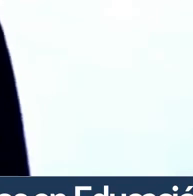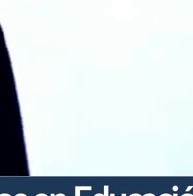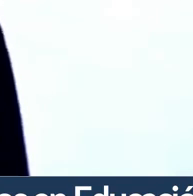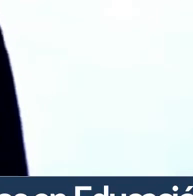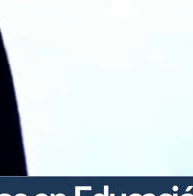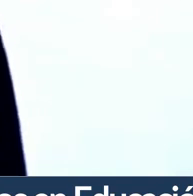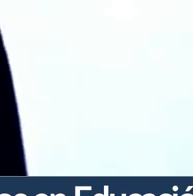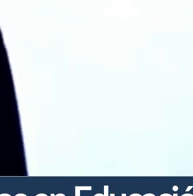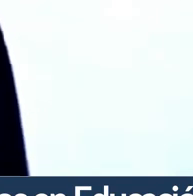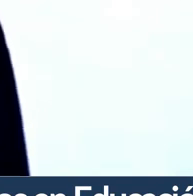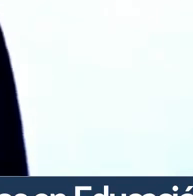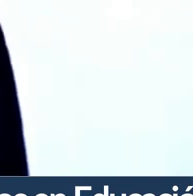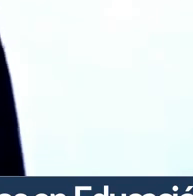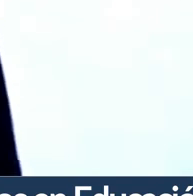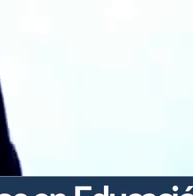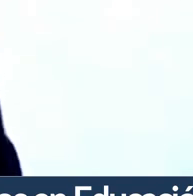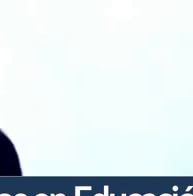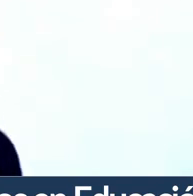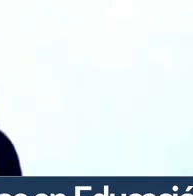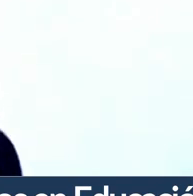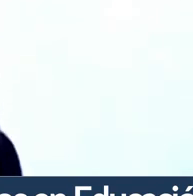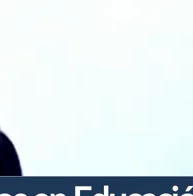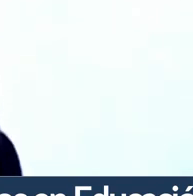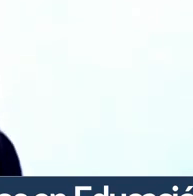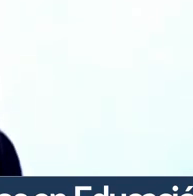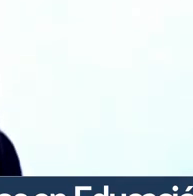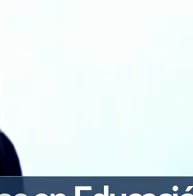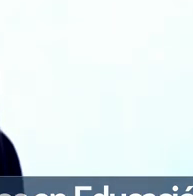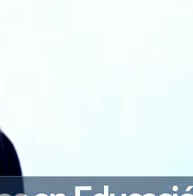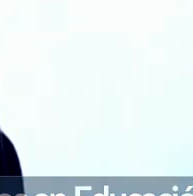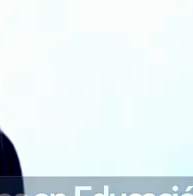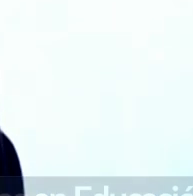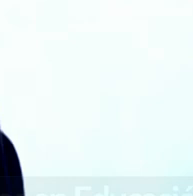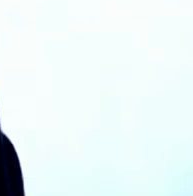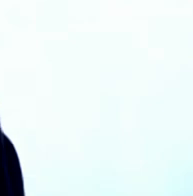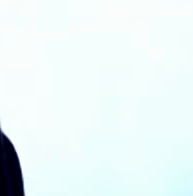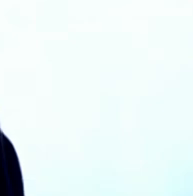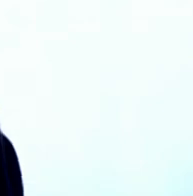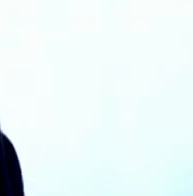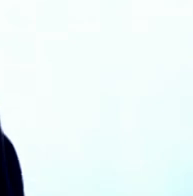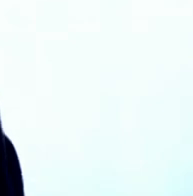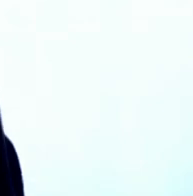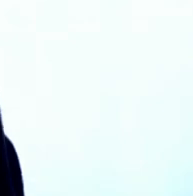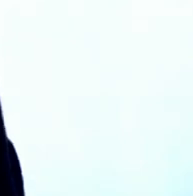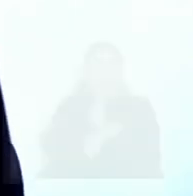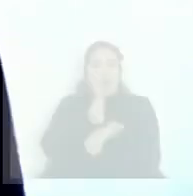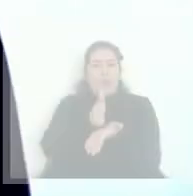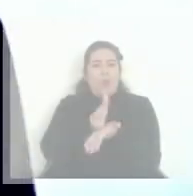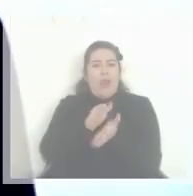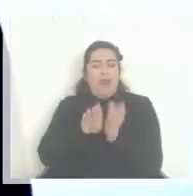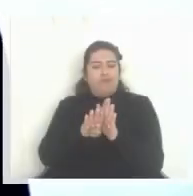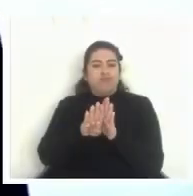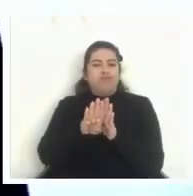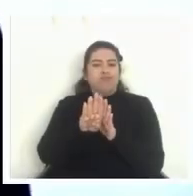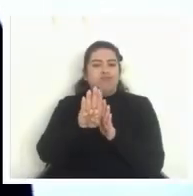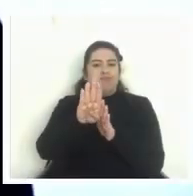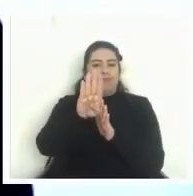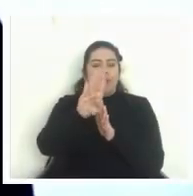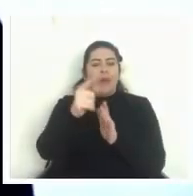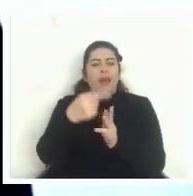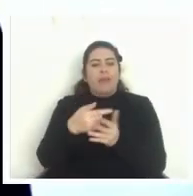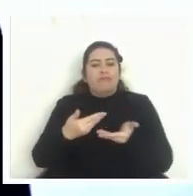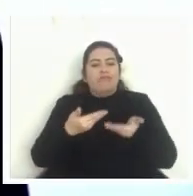inteligente que sea mucho más útil para el mejoramiento de la escuela para generar confianza